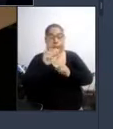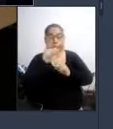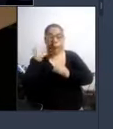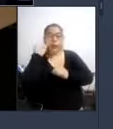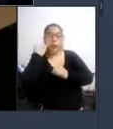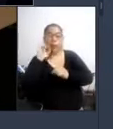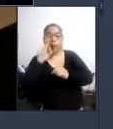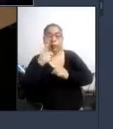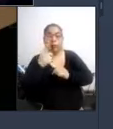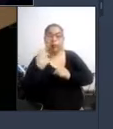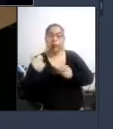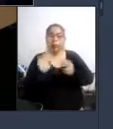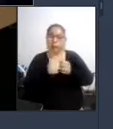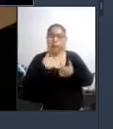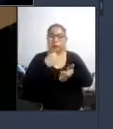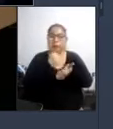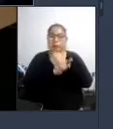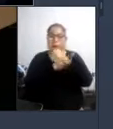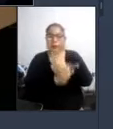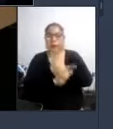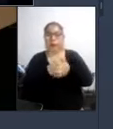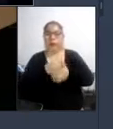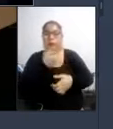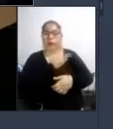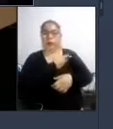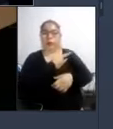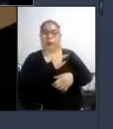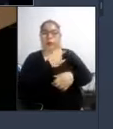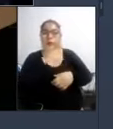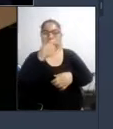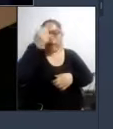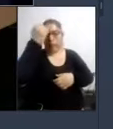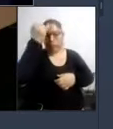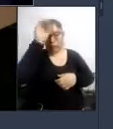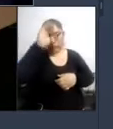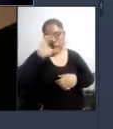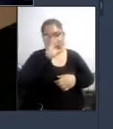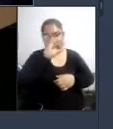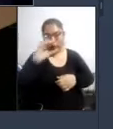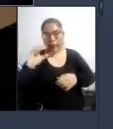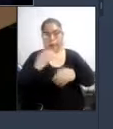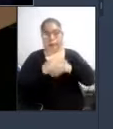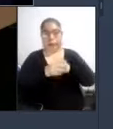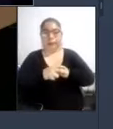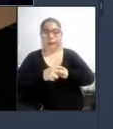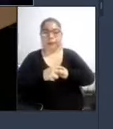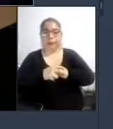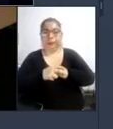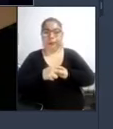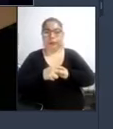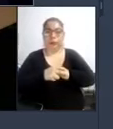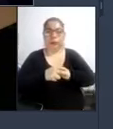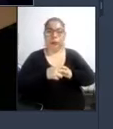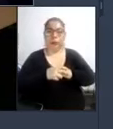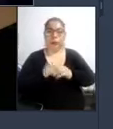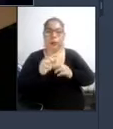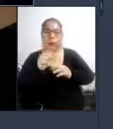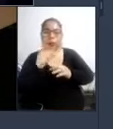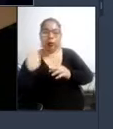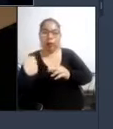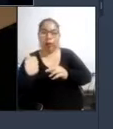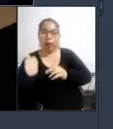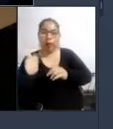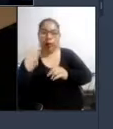que también nos pueden ayudar la Universidad Católica tiene varios este profesionales en el tema del